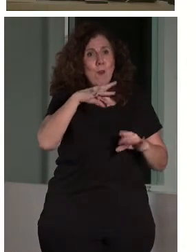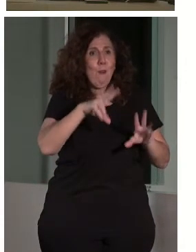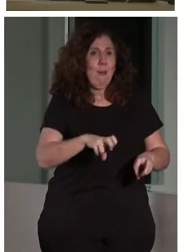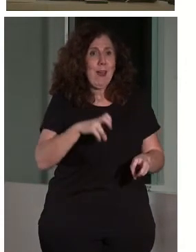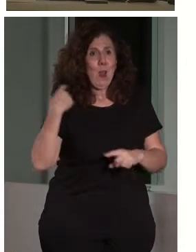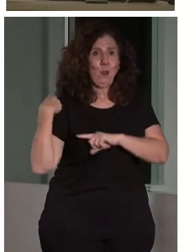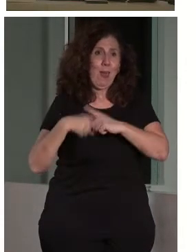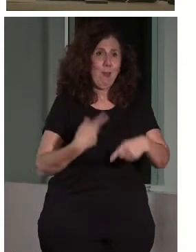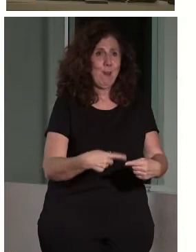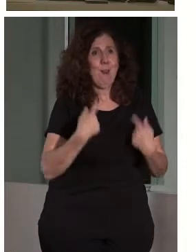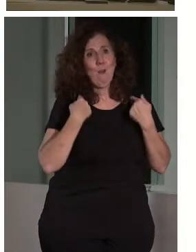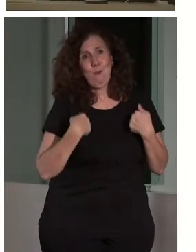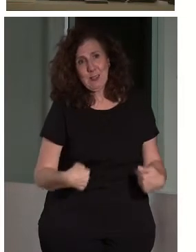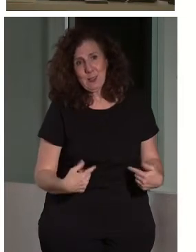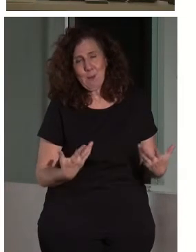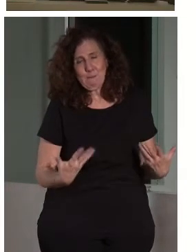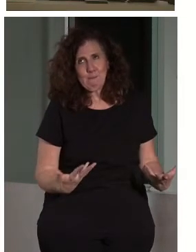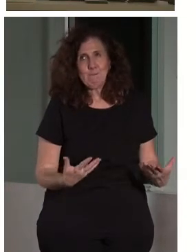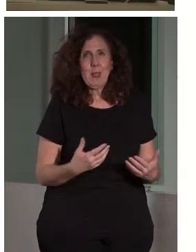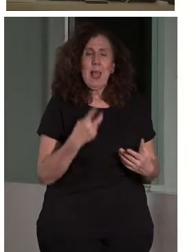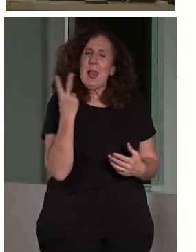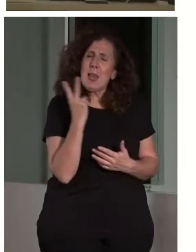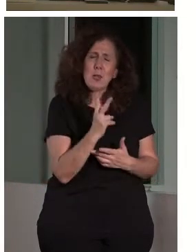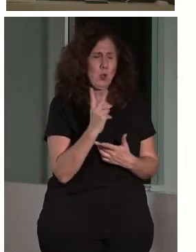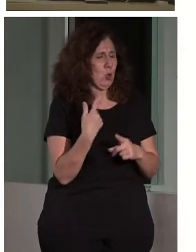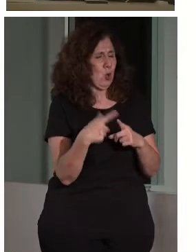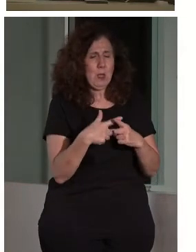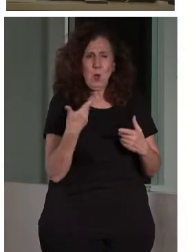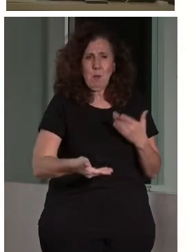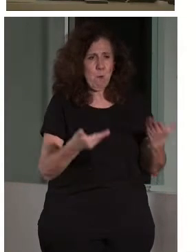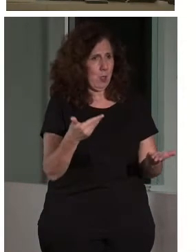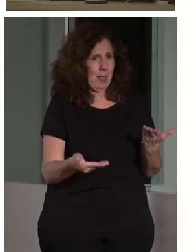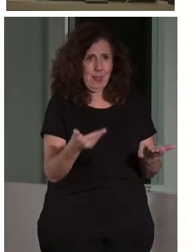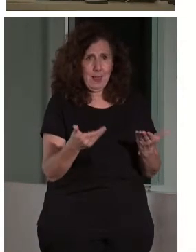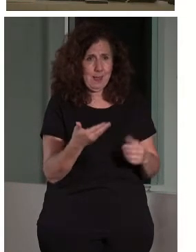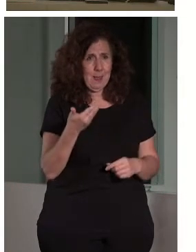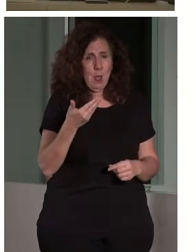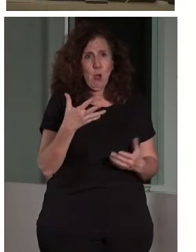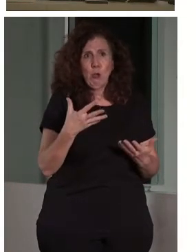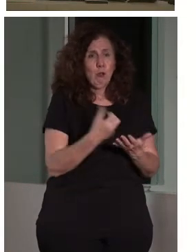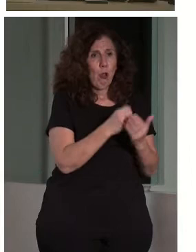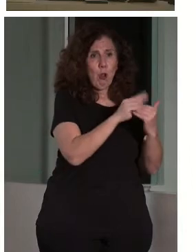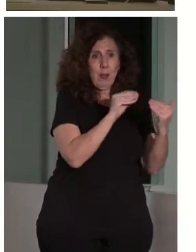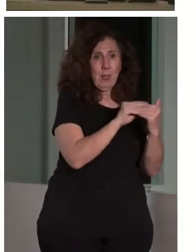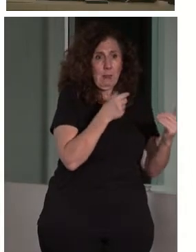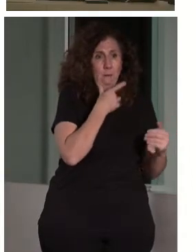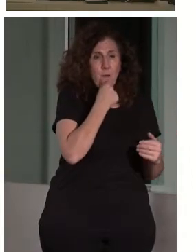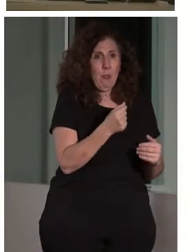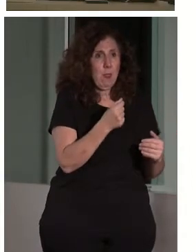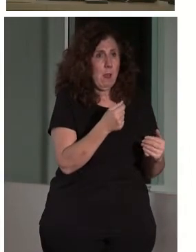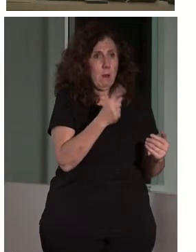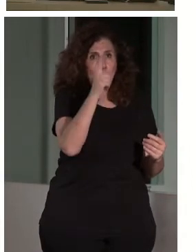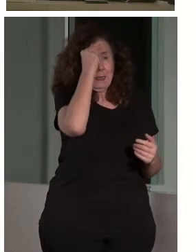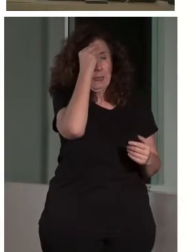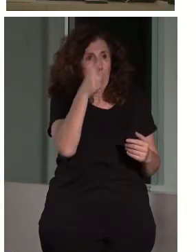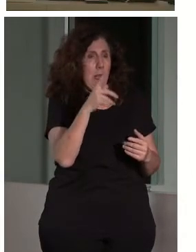lo físico, es lo que vale. Realmente, las dos cosas son importantes. Hoy en día, todos nuestros clientes vienen conectados a multicanal. Sería absurdo no pensar en